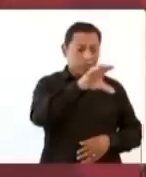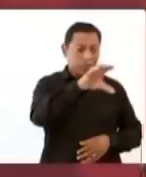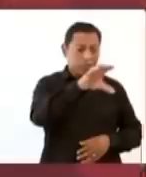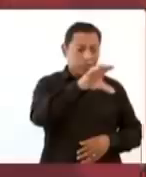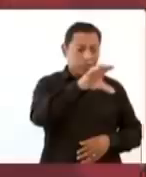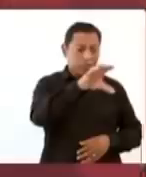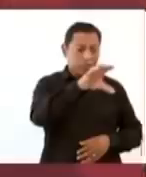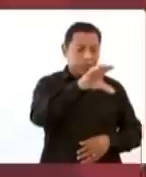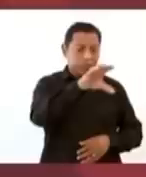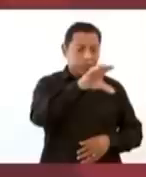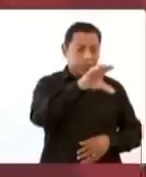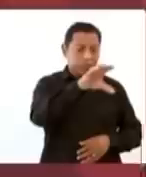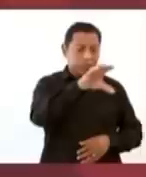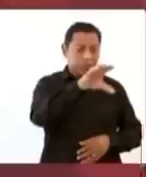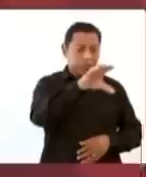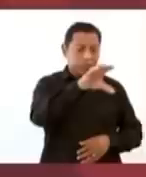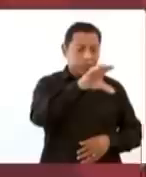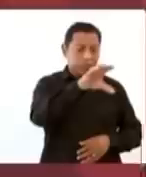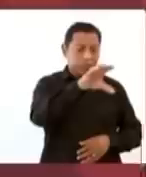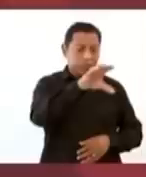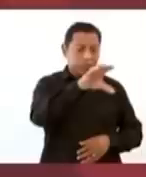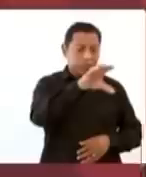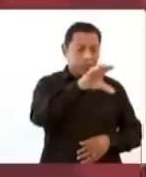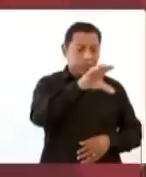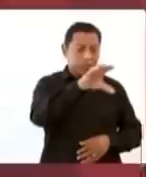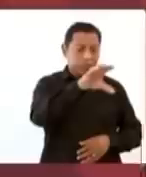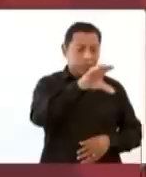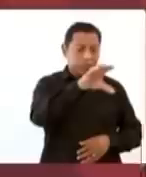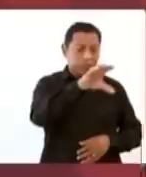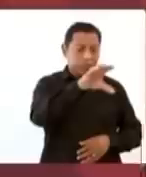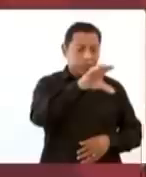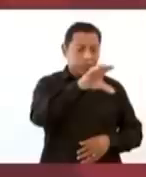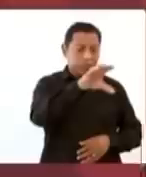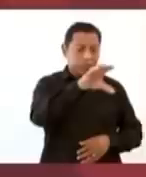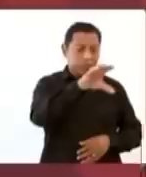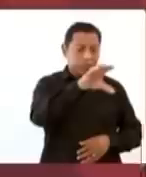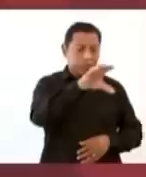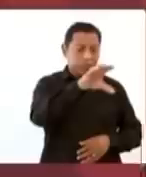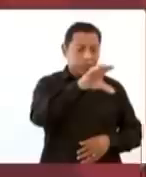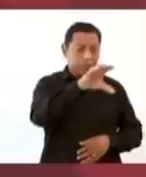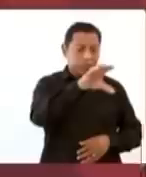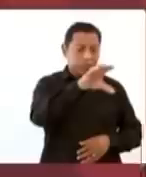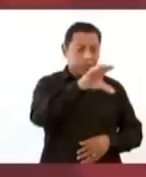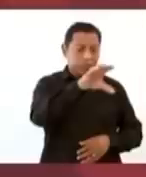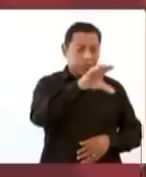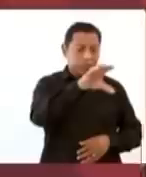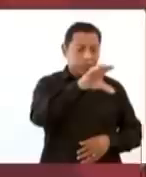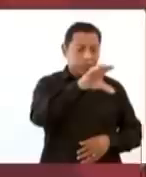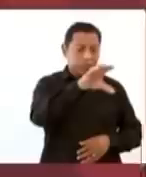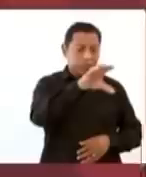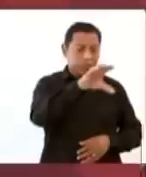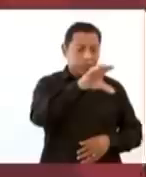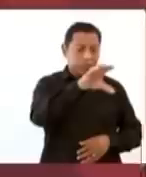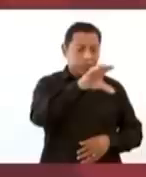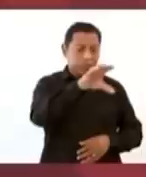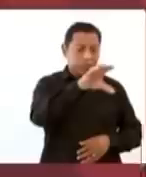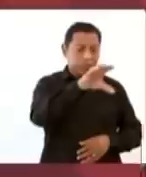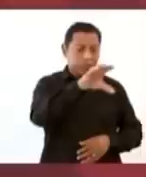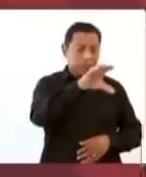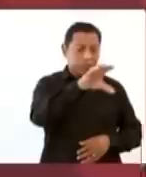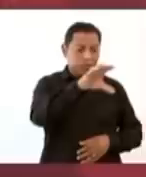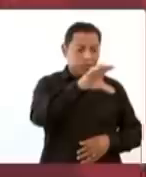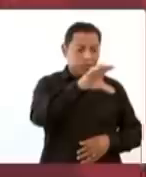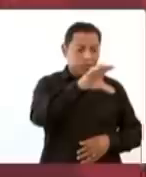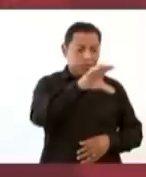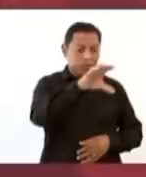sino que salían por necesidad. Pero que no querían salir, sino que era la necesidad los que lo hace